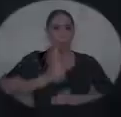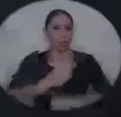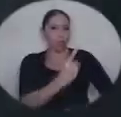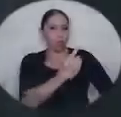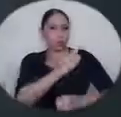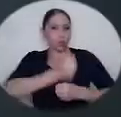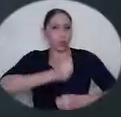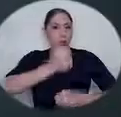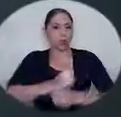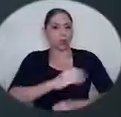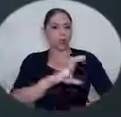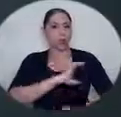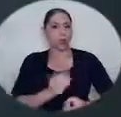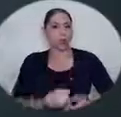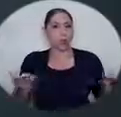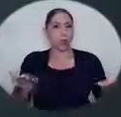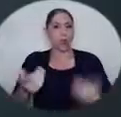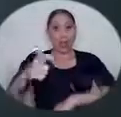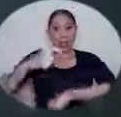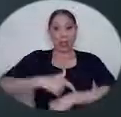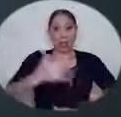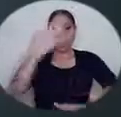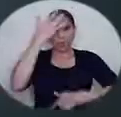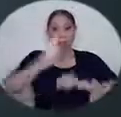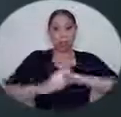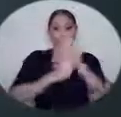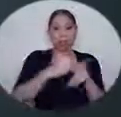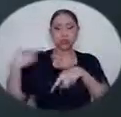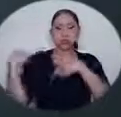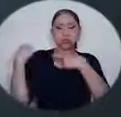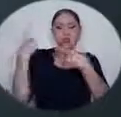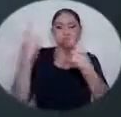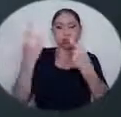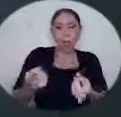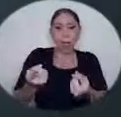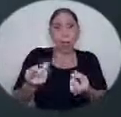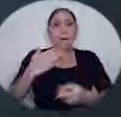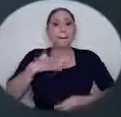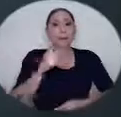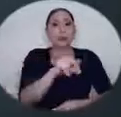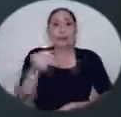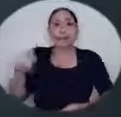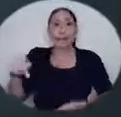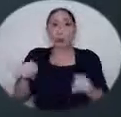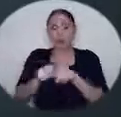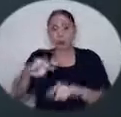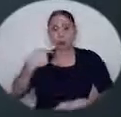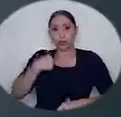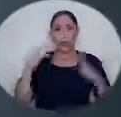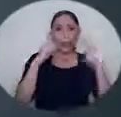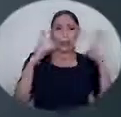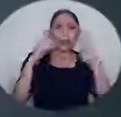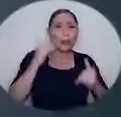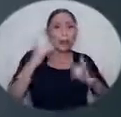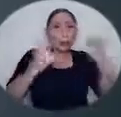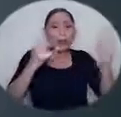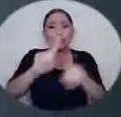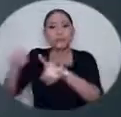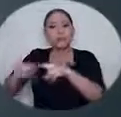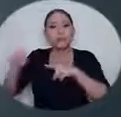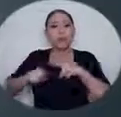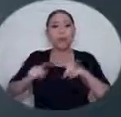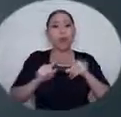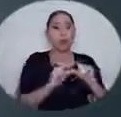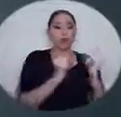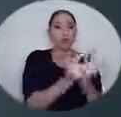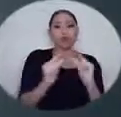Durante esta pandemia del COVID-19, mis compañeros y yo hemos atendido todo tipo de llamadas. Nuestros cuerpos policiales